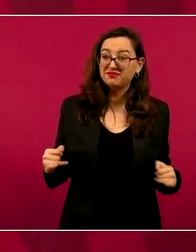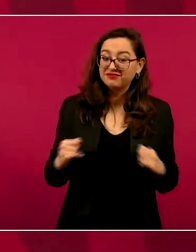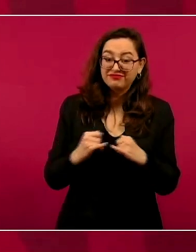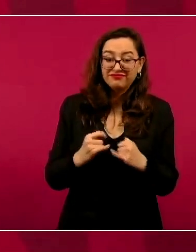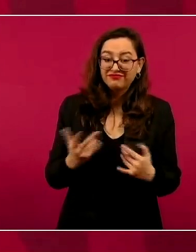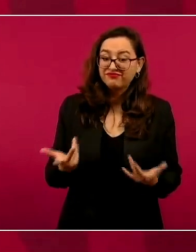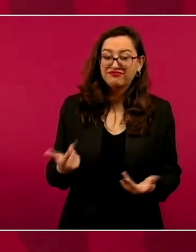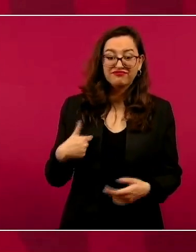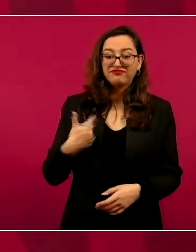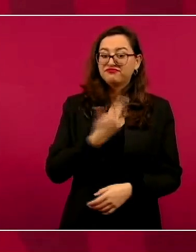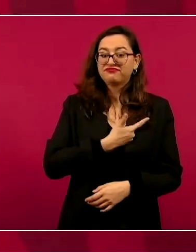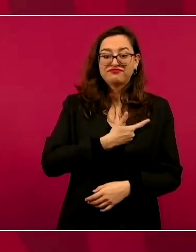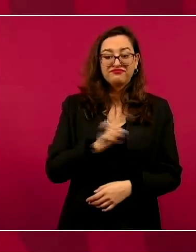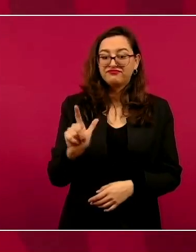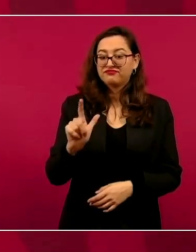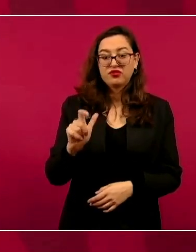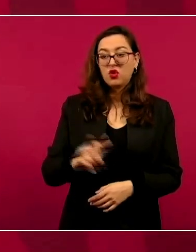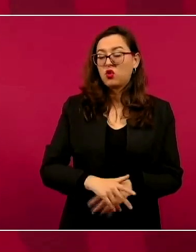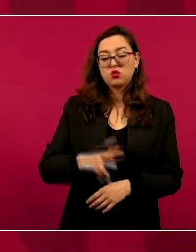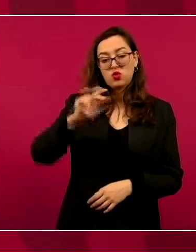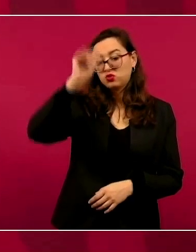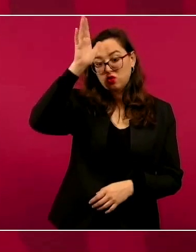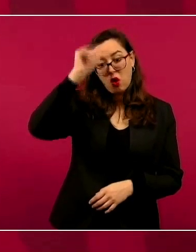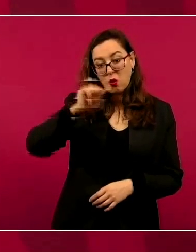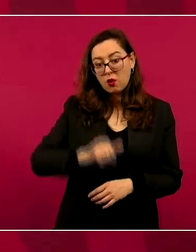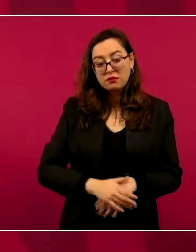Pero de todas maneras, pues...